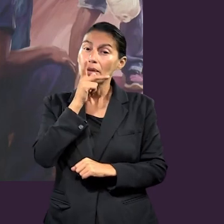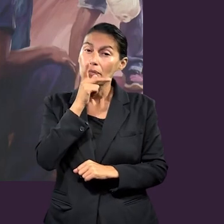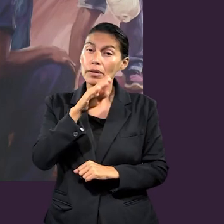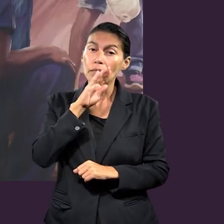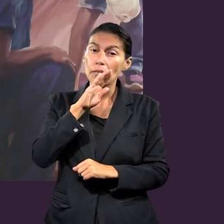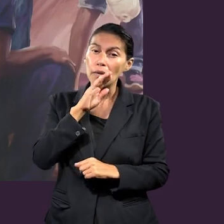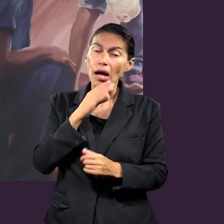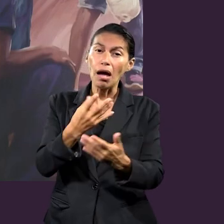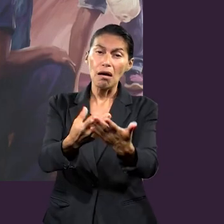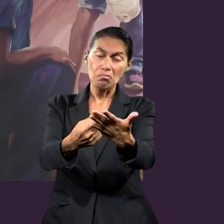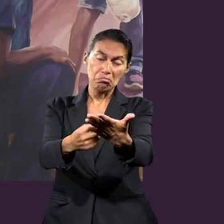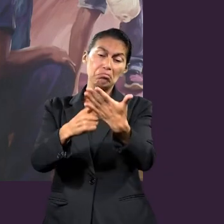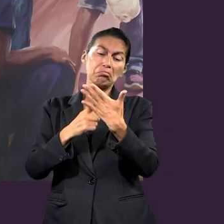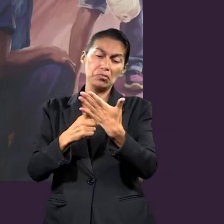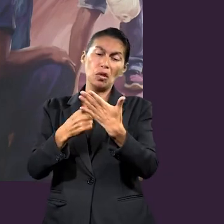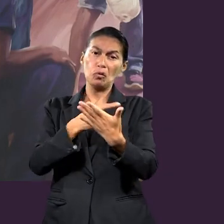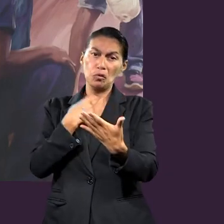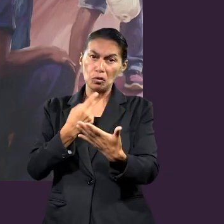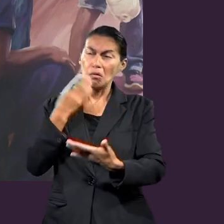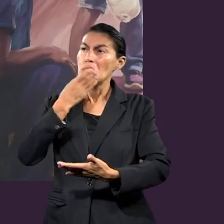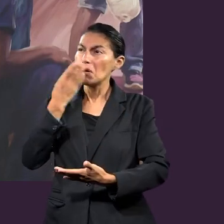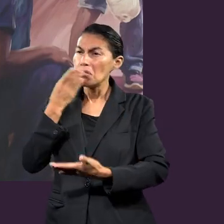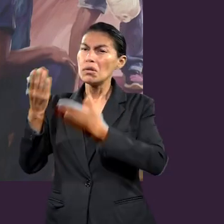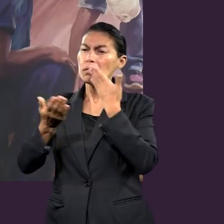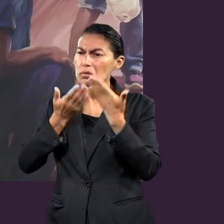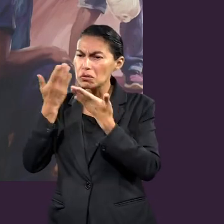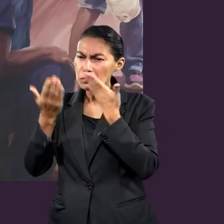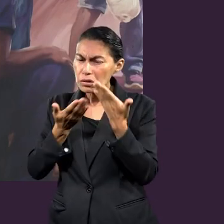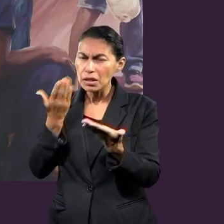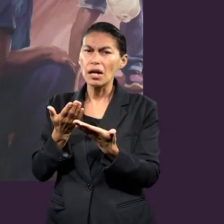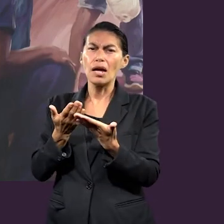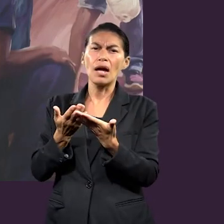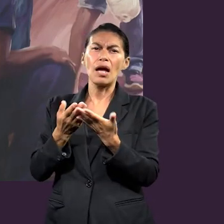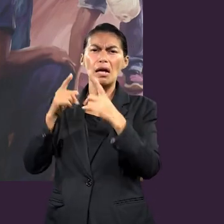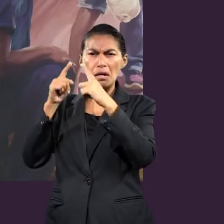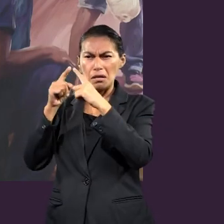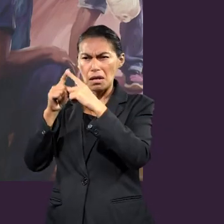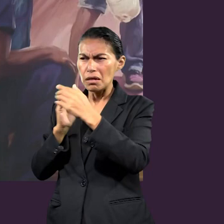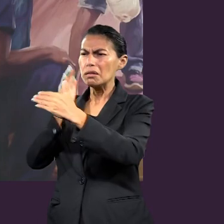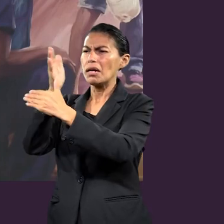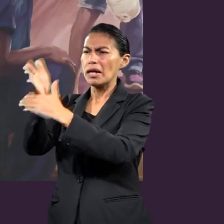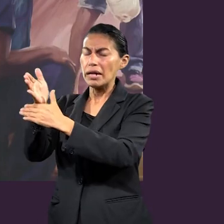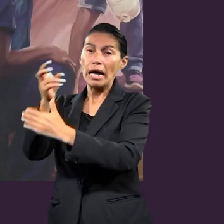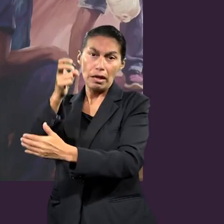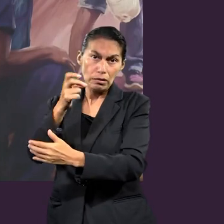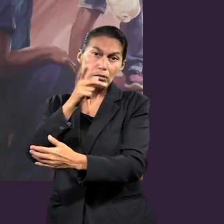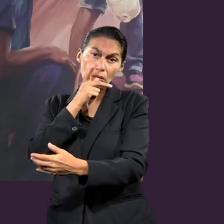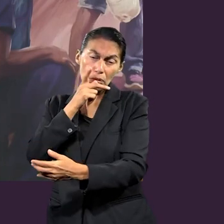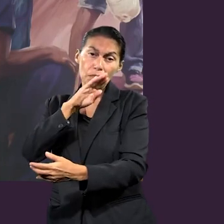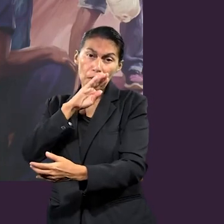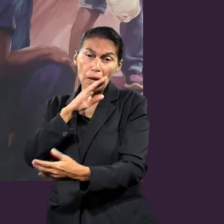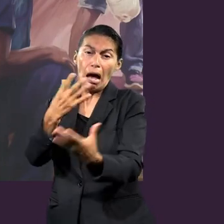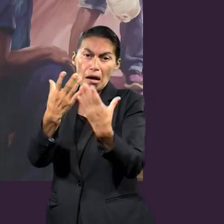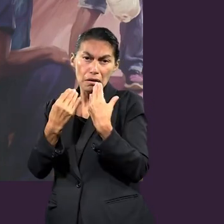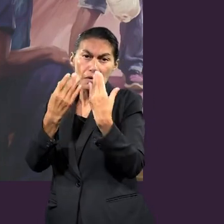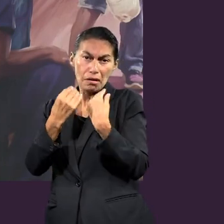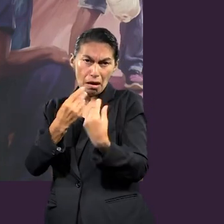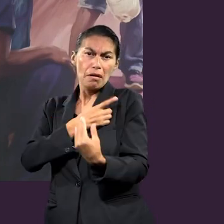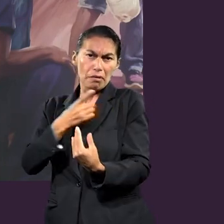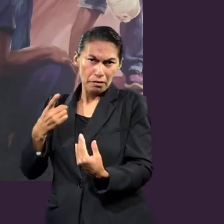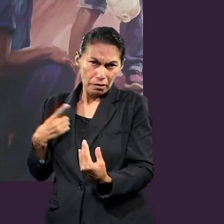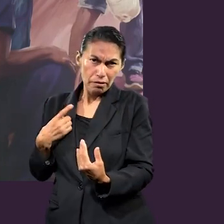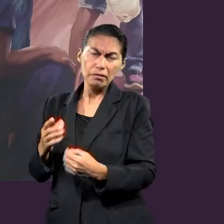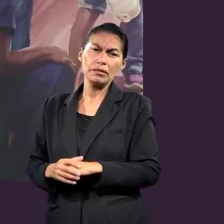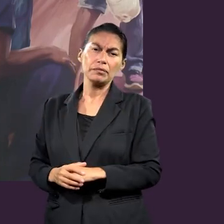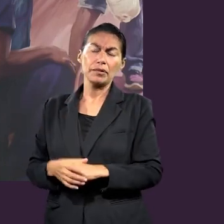Los padres deben de enfocarnos siempre, a guiarnos al estudio de la palabra de Dios, al llegar a la iglesia, a todas